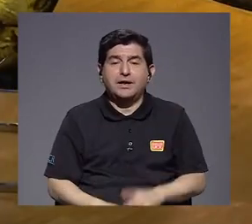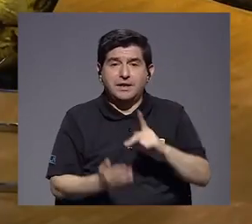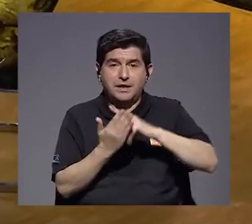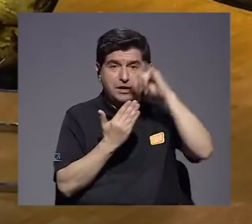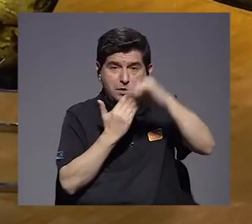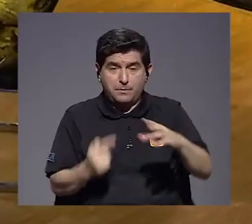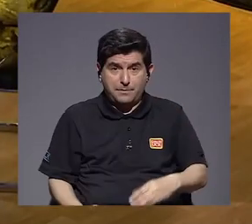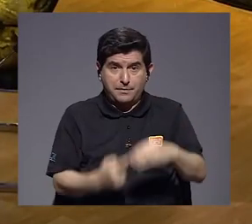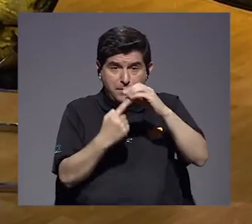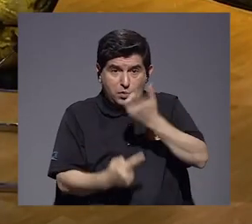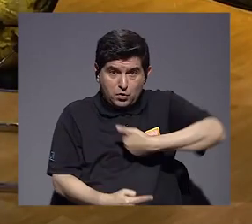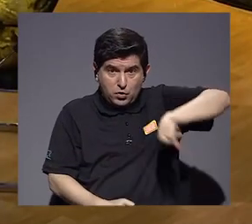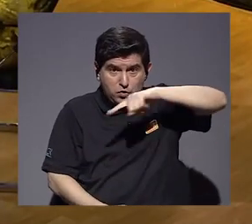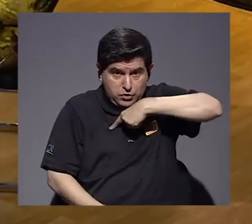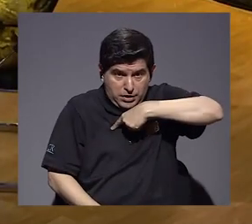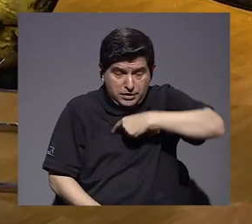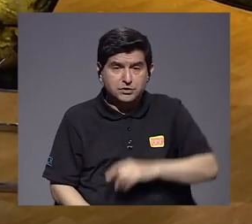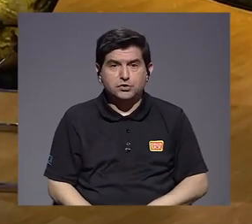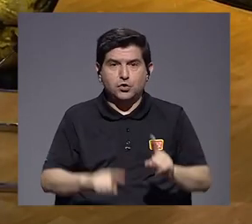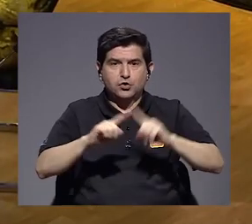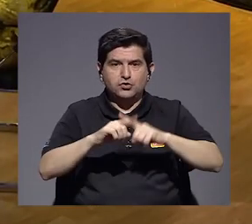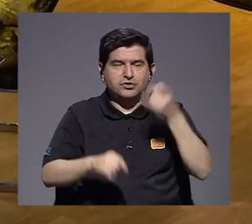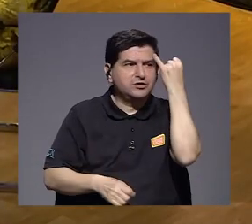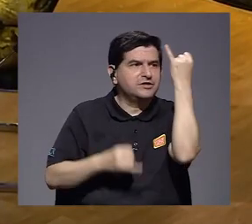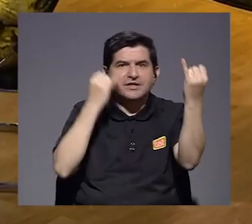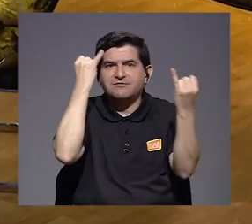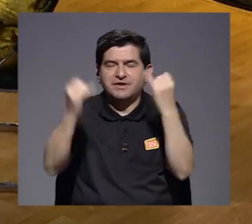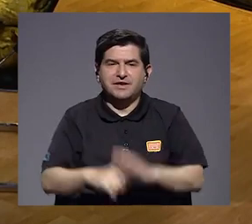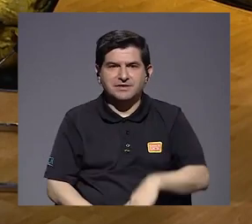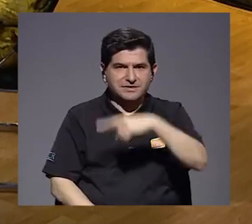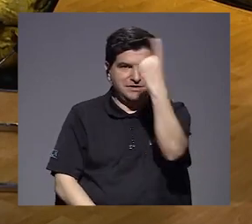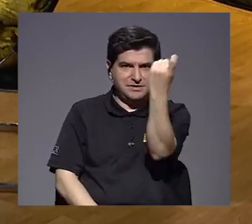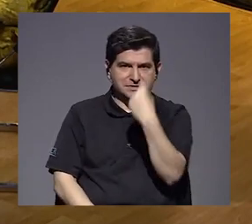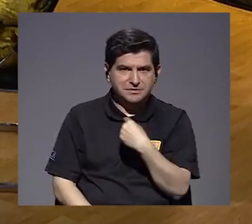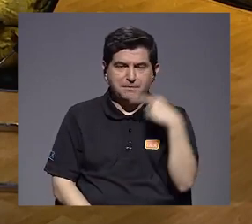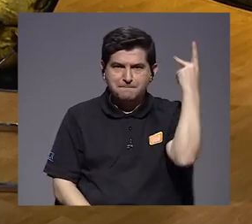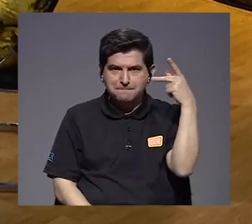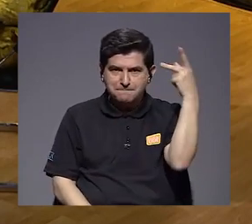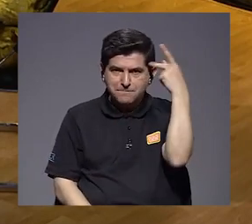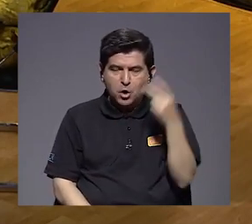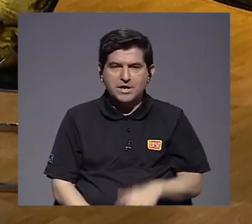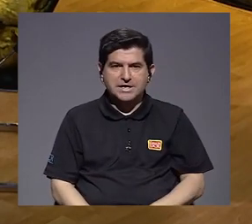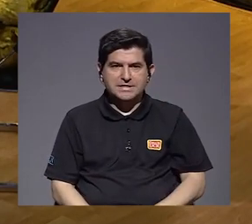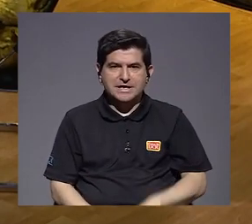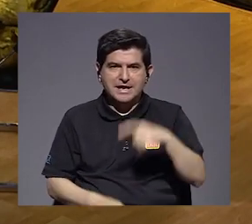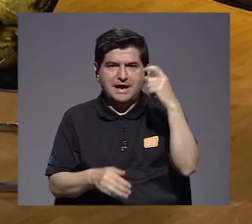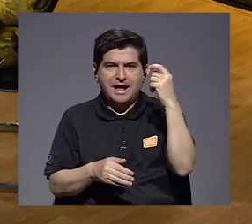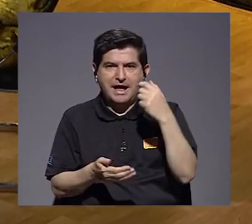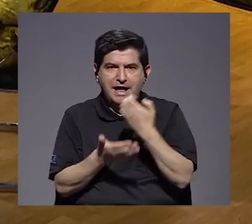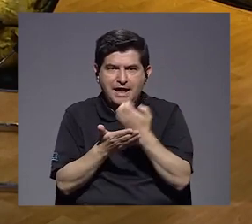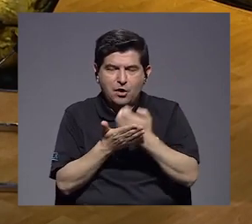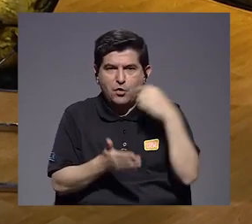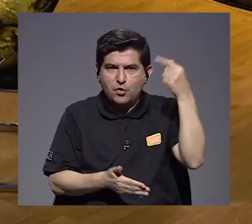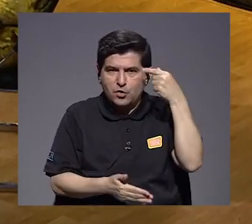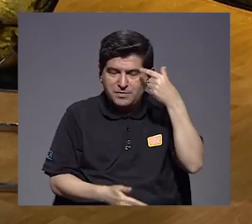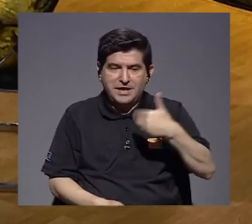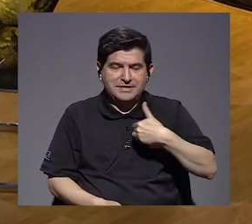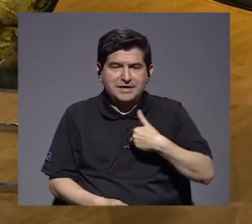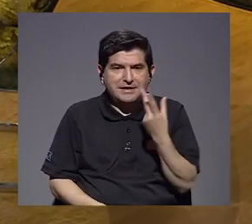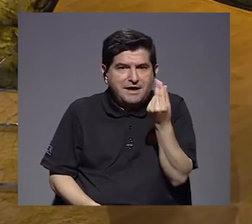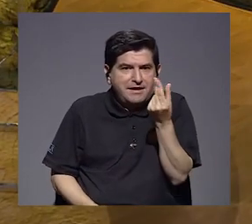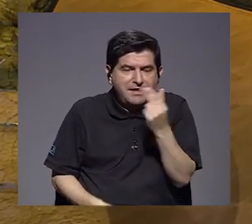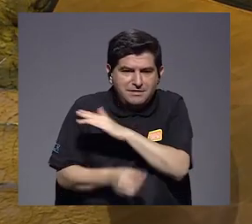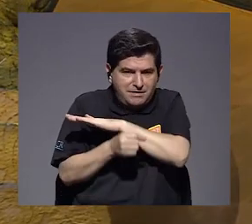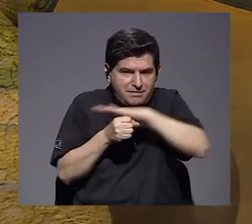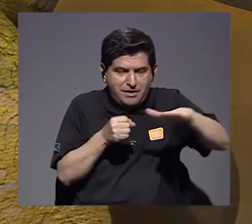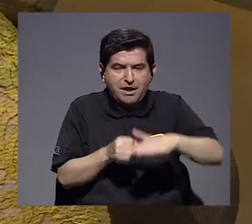estrella nuestro pasa por varias líneas. Si me preguntan a nivel de la política fiscal, yo le diría es contar con los recursos